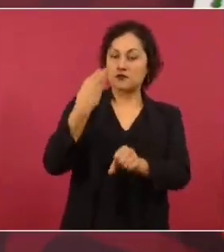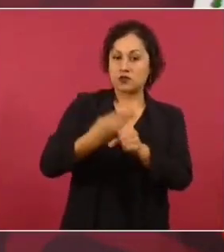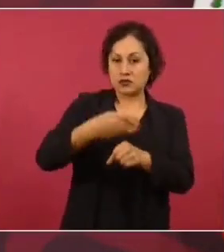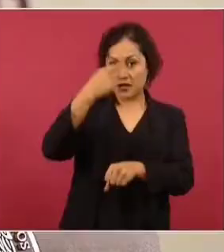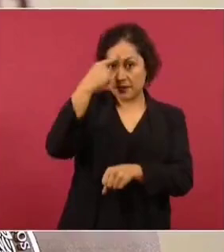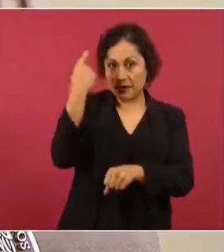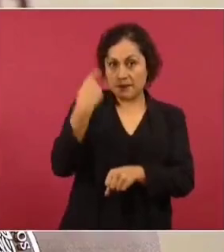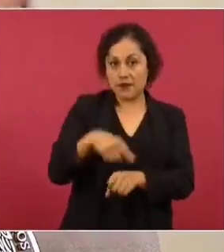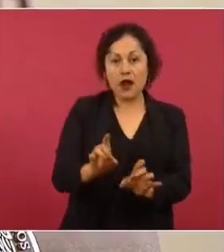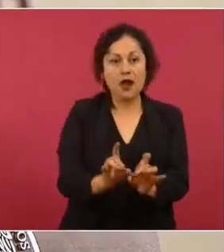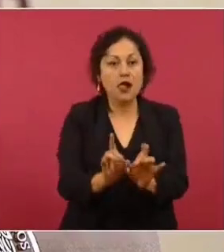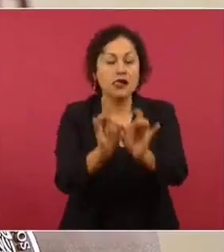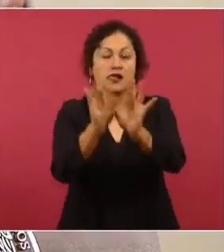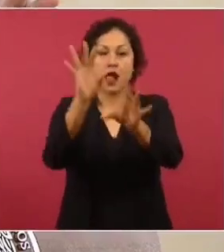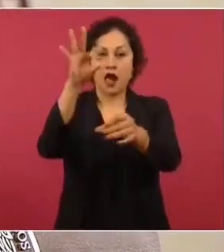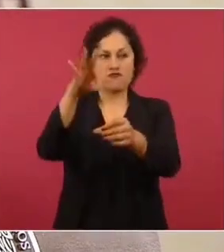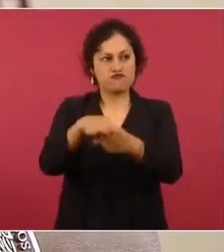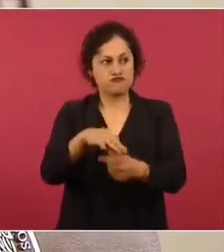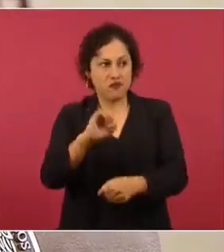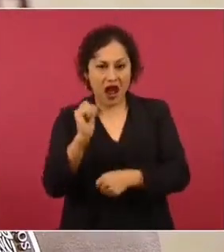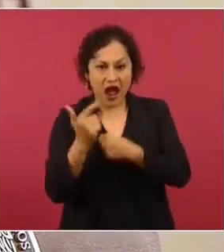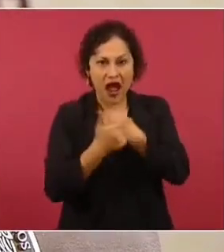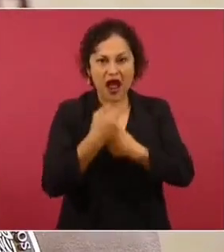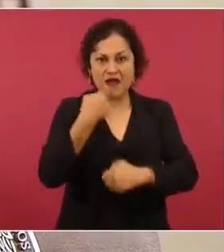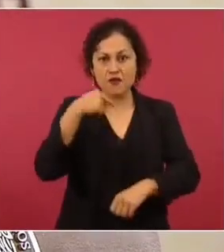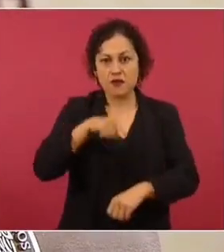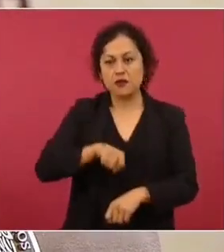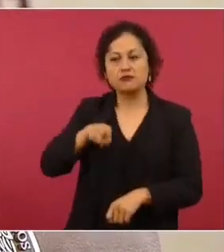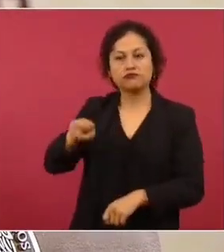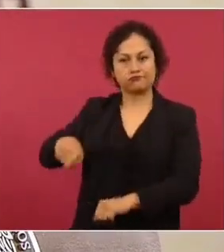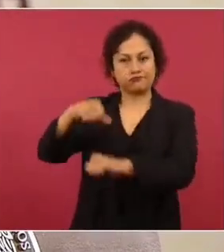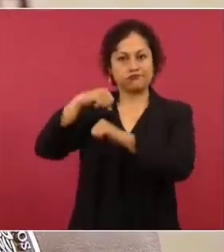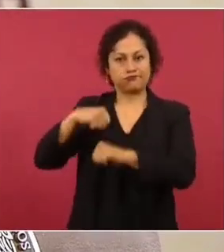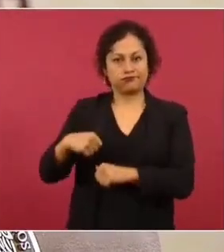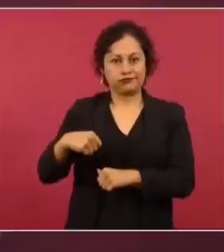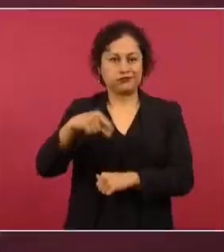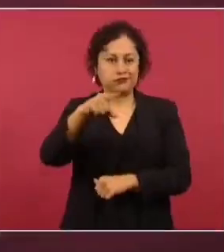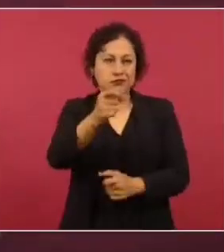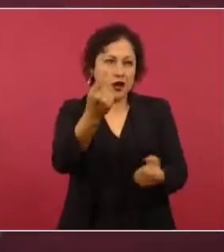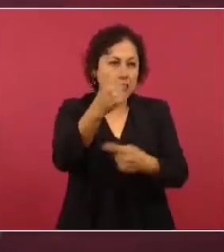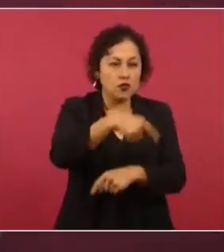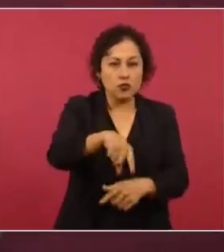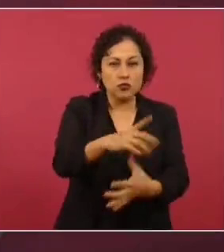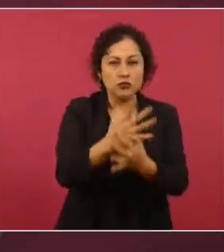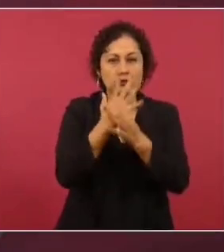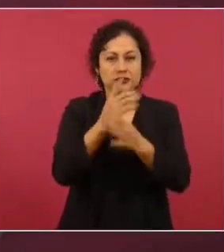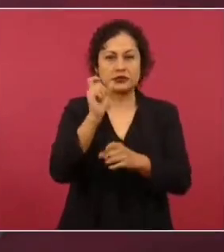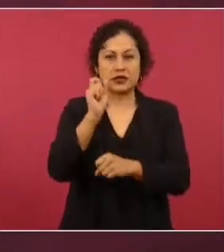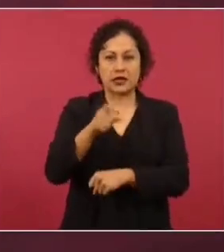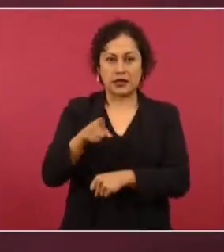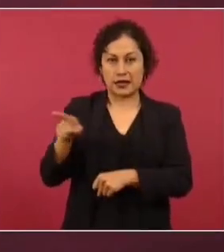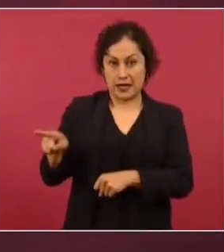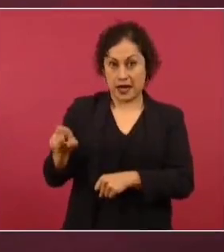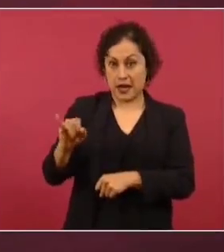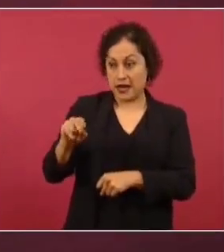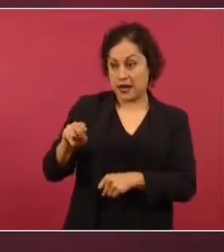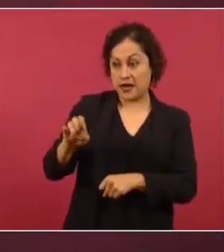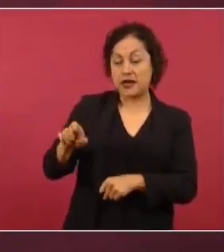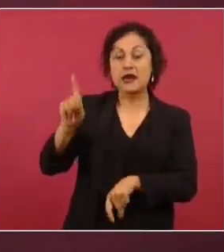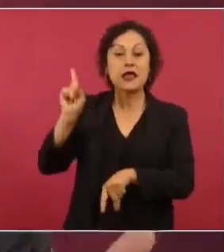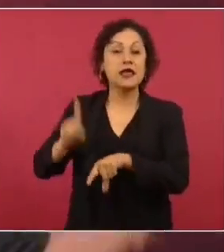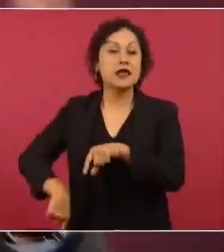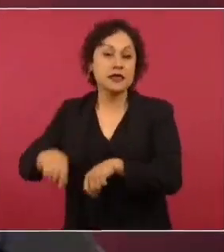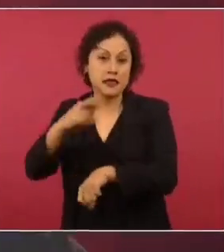proceso electoral. Ahí no es cierto que se le quiten facultades al Instituto Nacional Electoral o al Tribunal